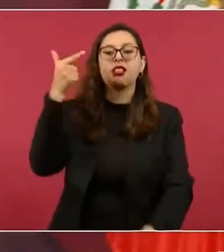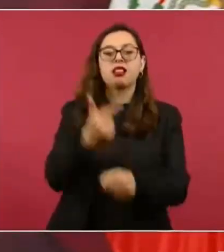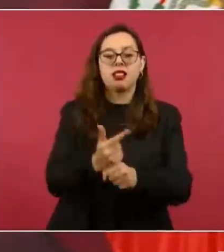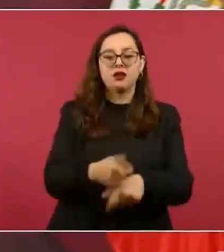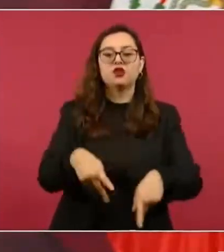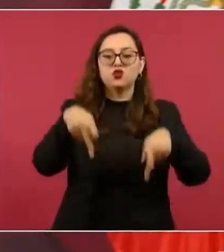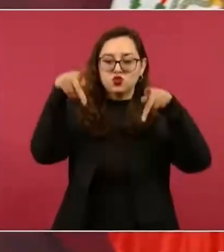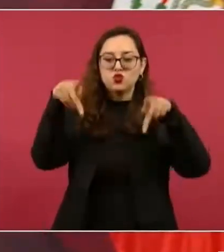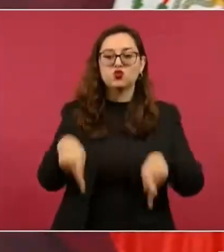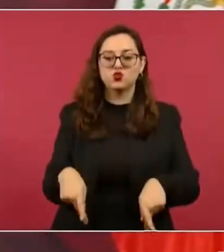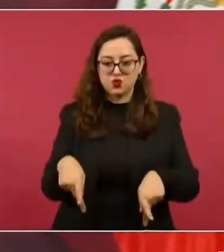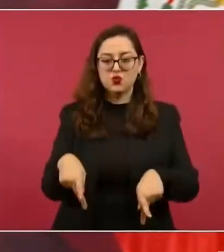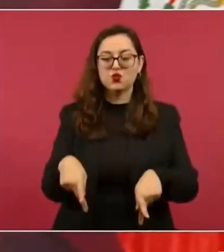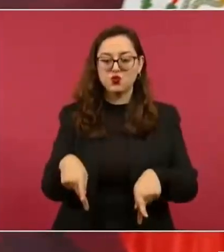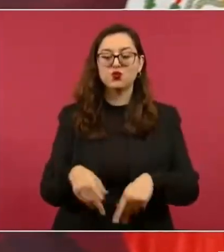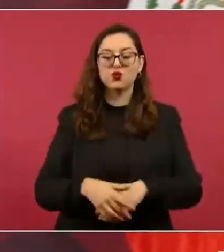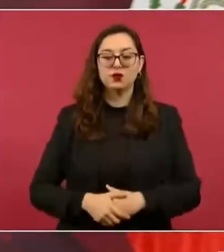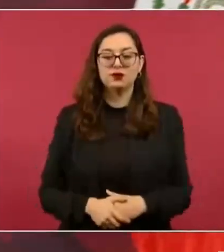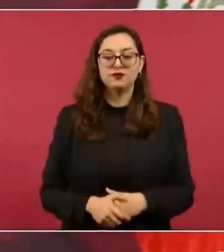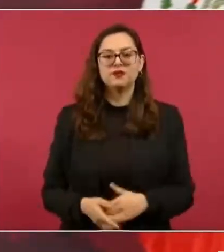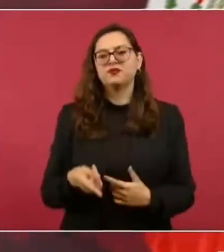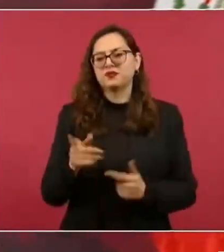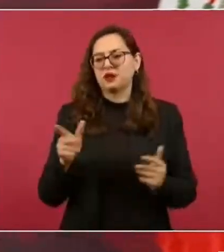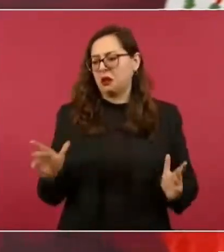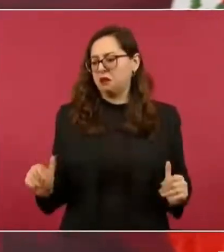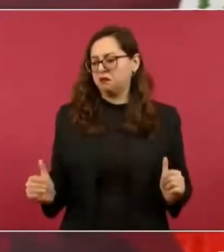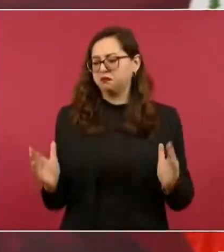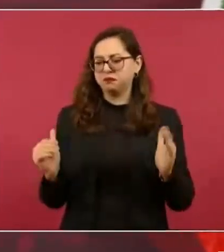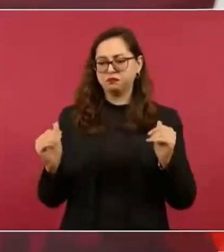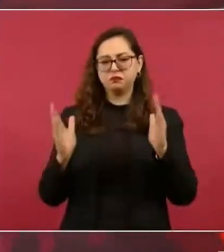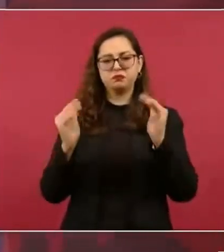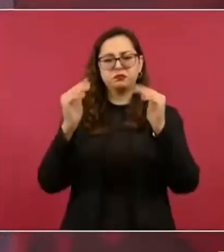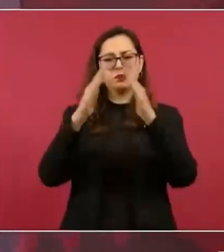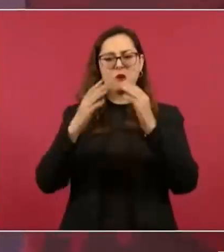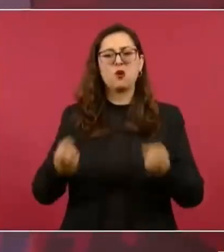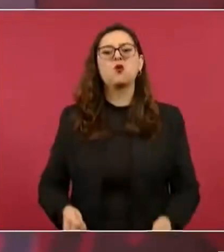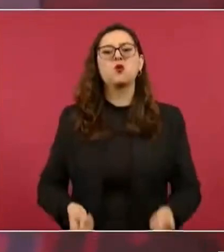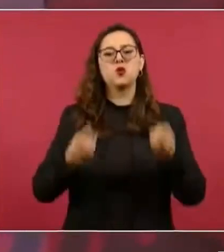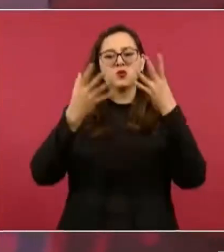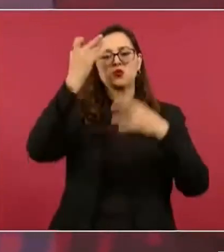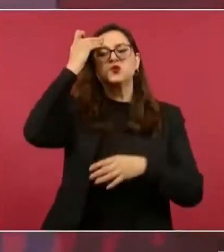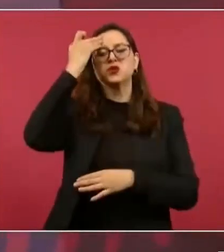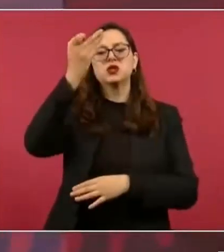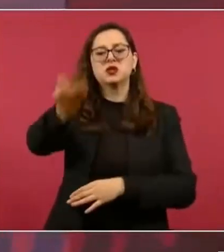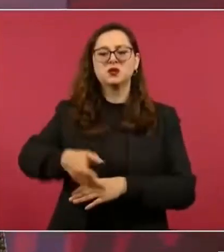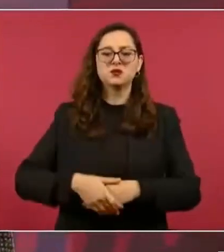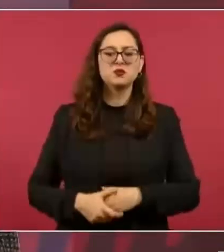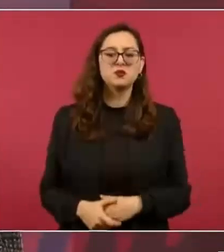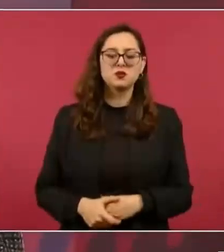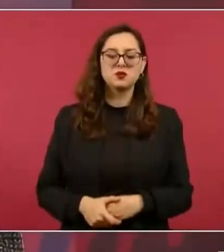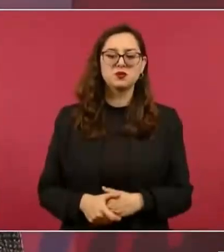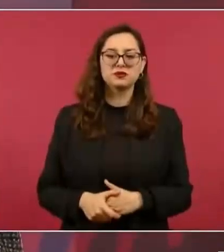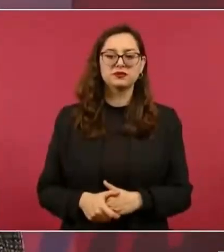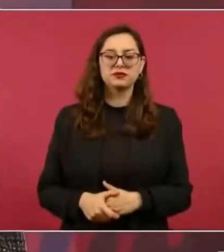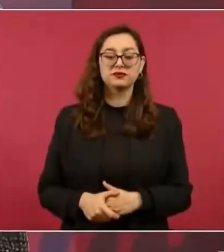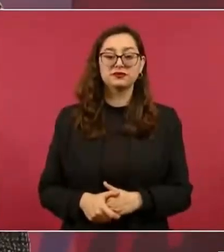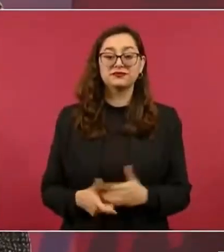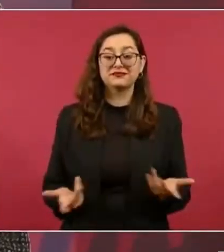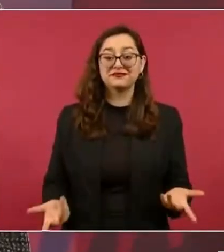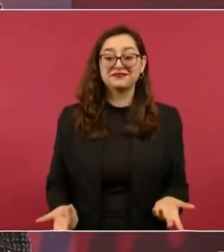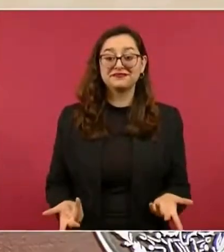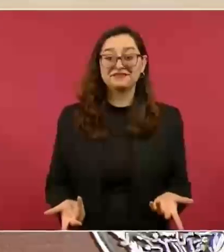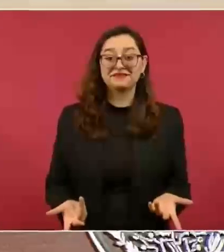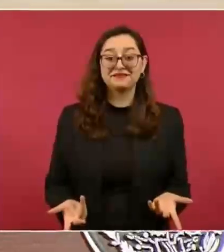Sí, pero ese templo lo construyeron mil